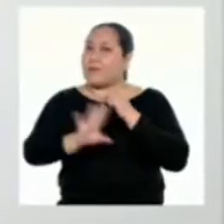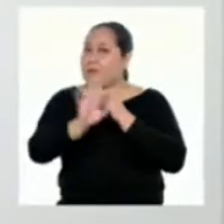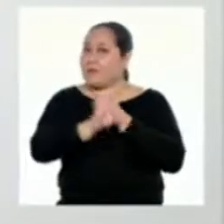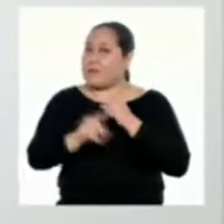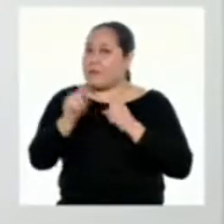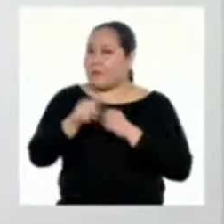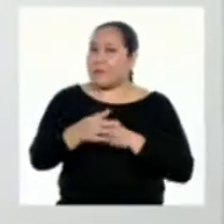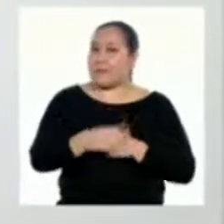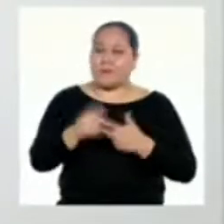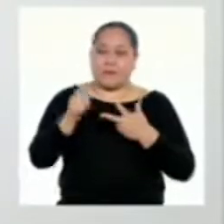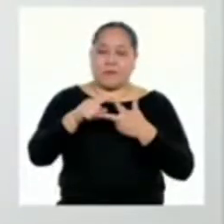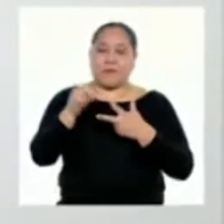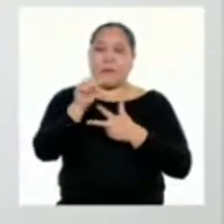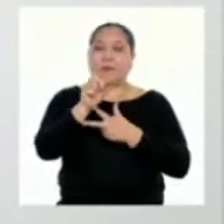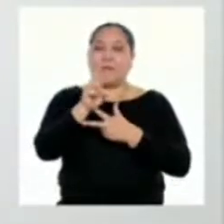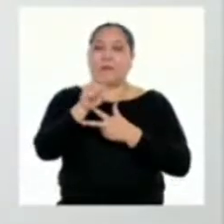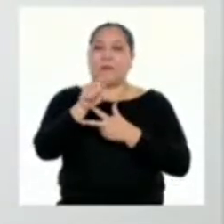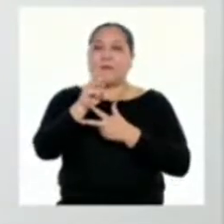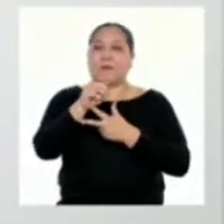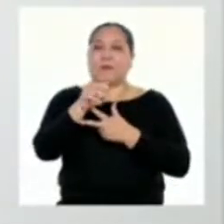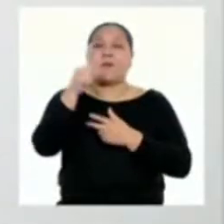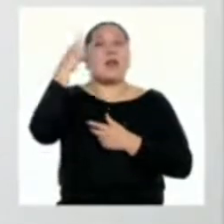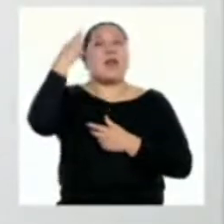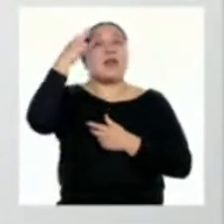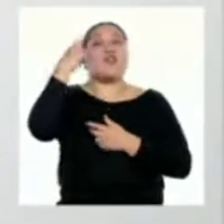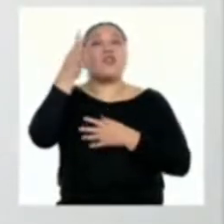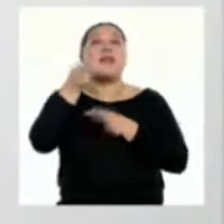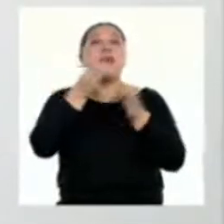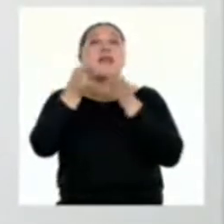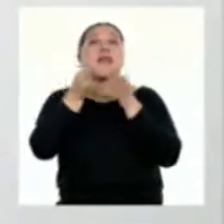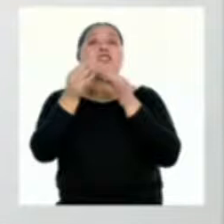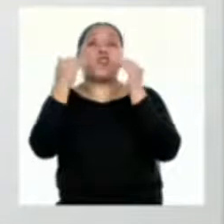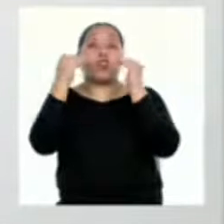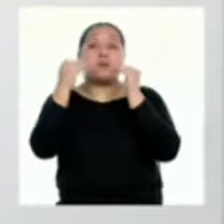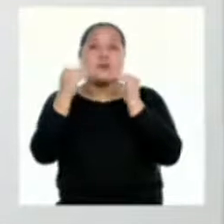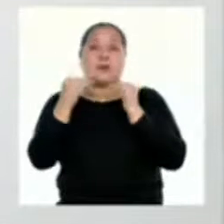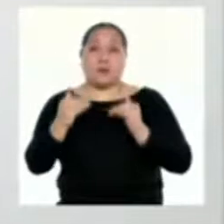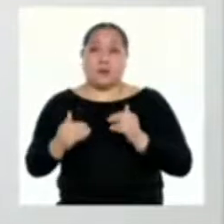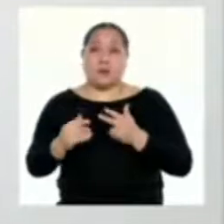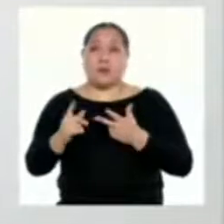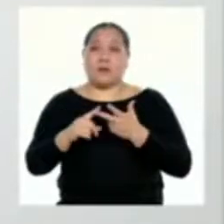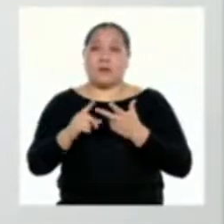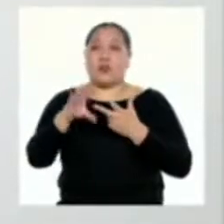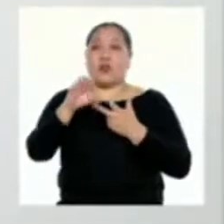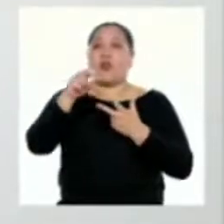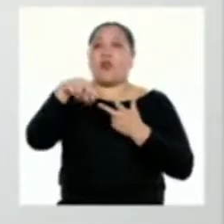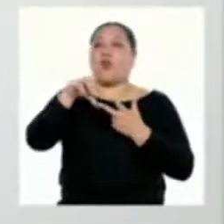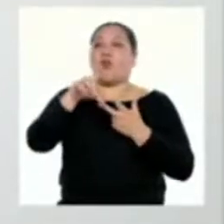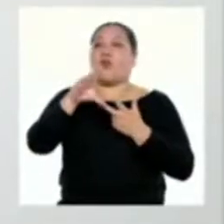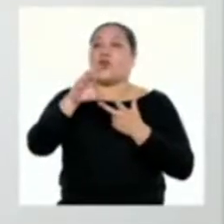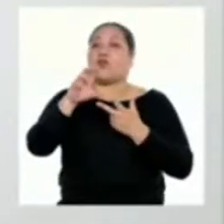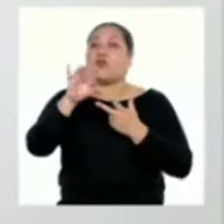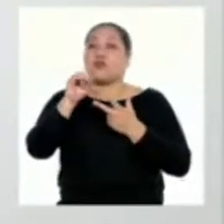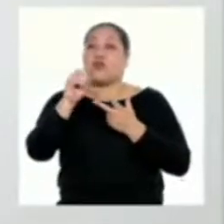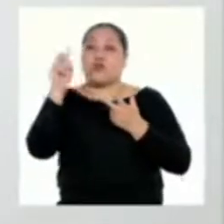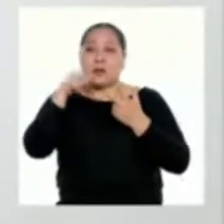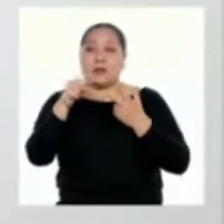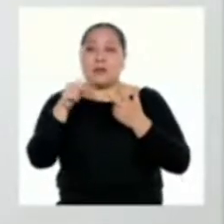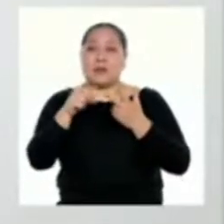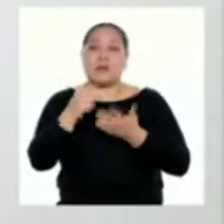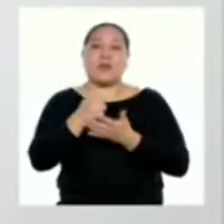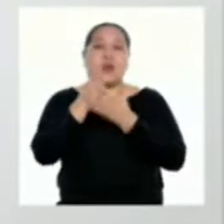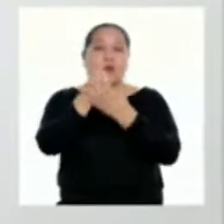argumentos son las razones que sustentan esa idea o tesis y la conclusión es aquella que nos permite